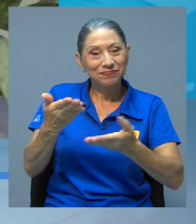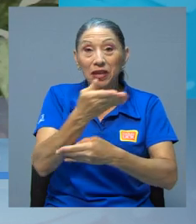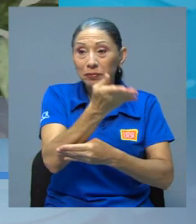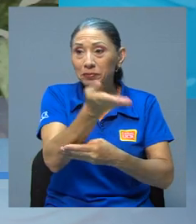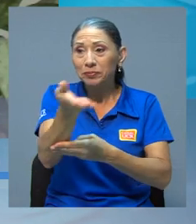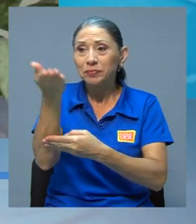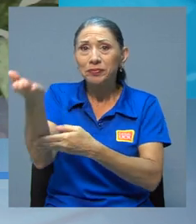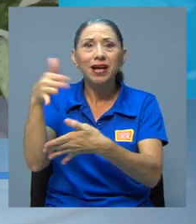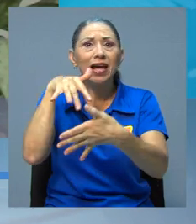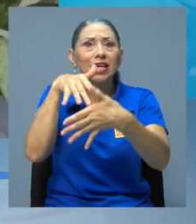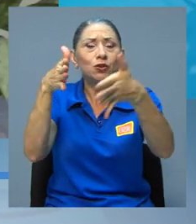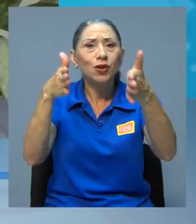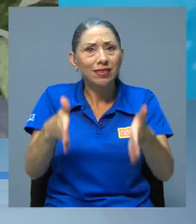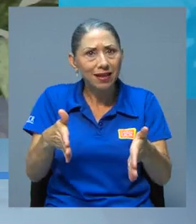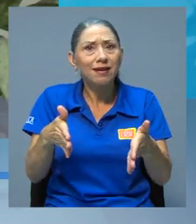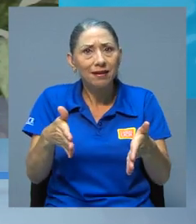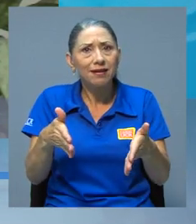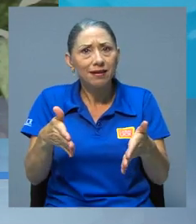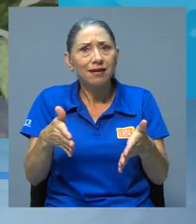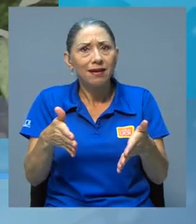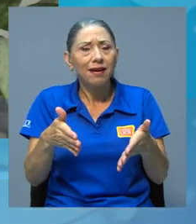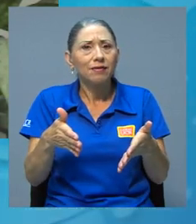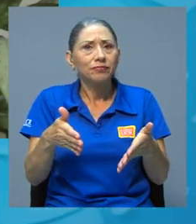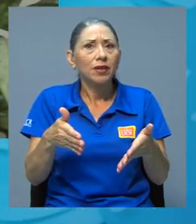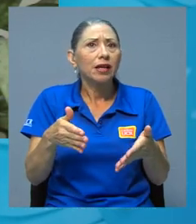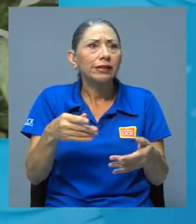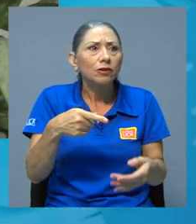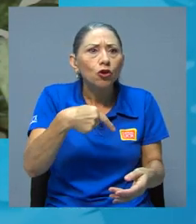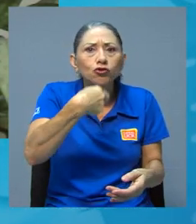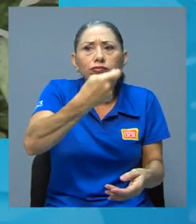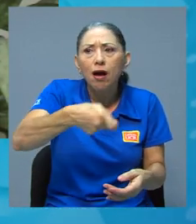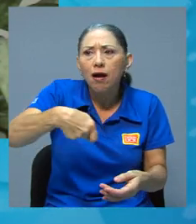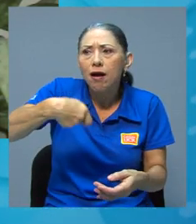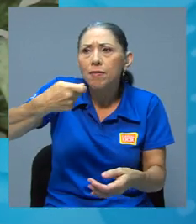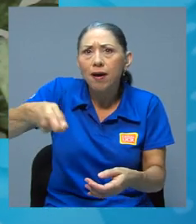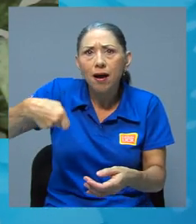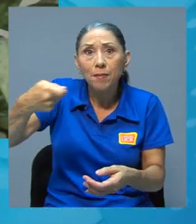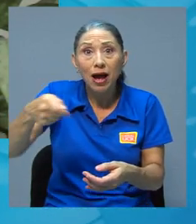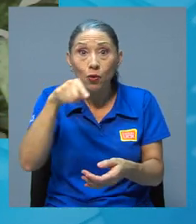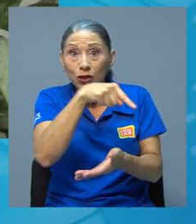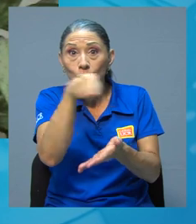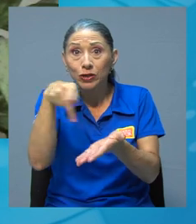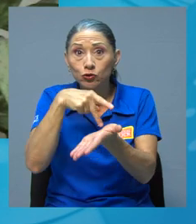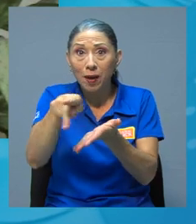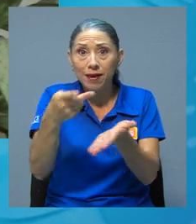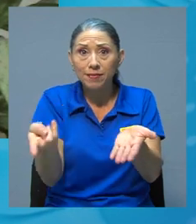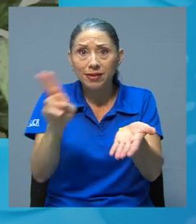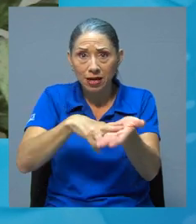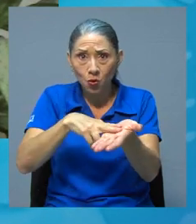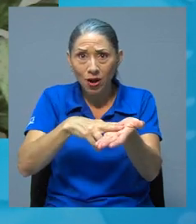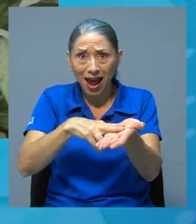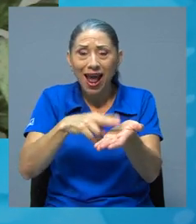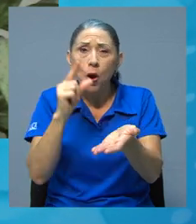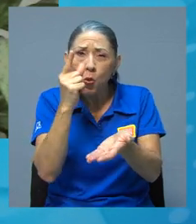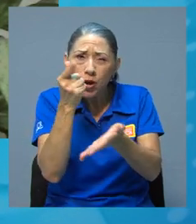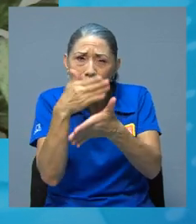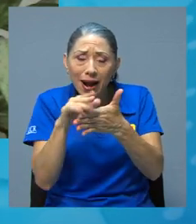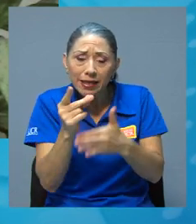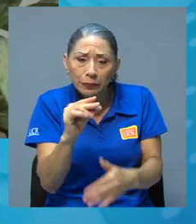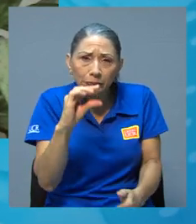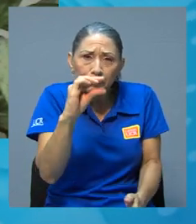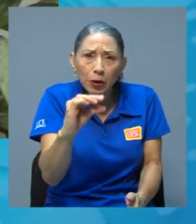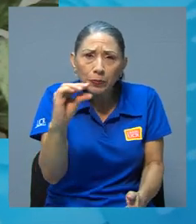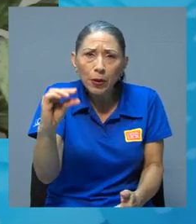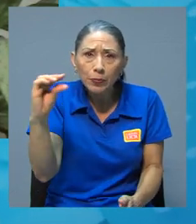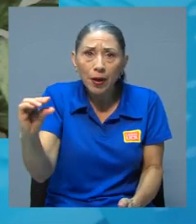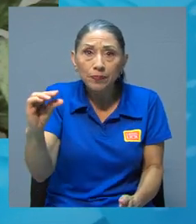población estudiantil aporta un monto en su pago de matrícula, si bien